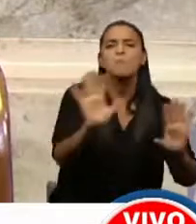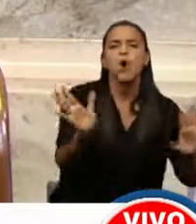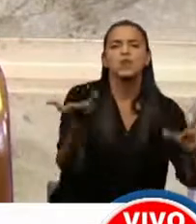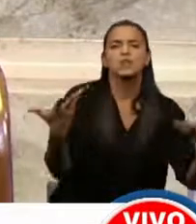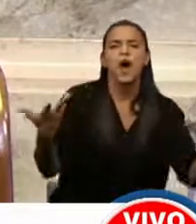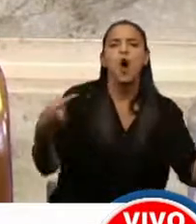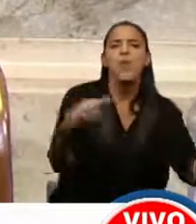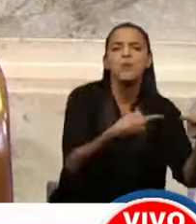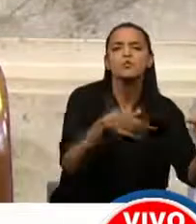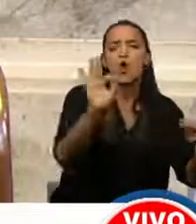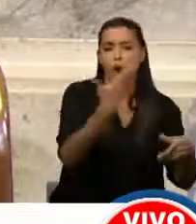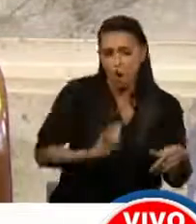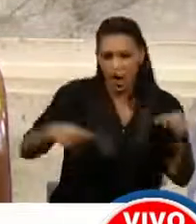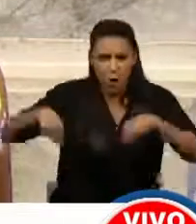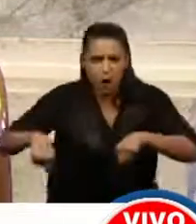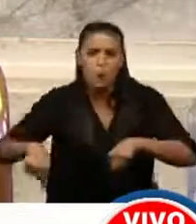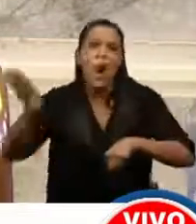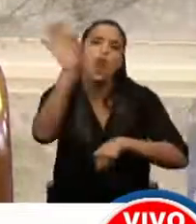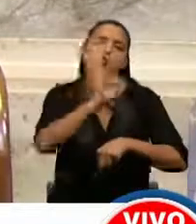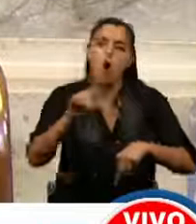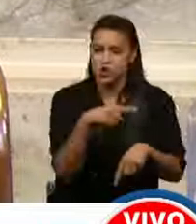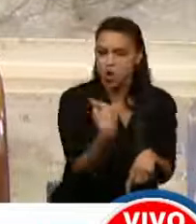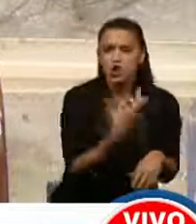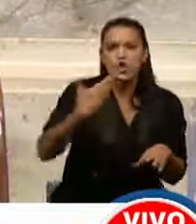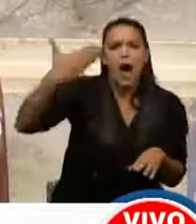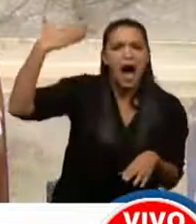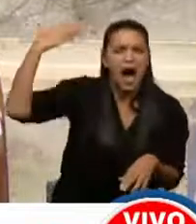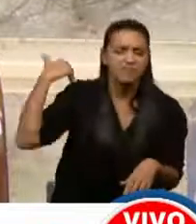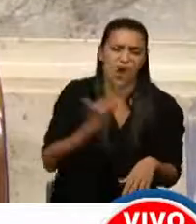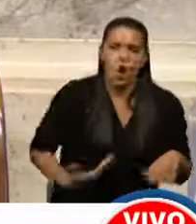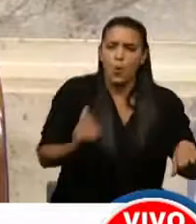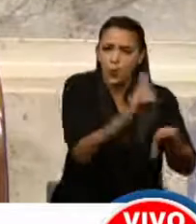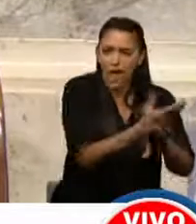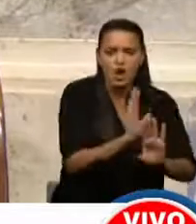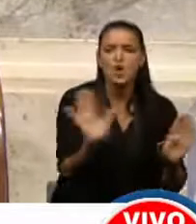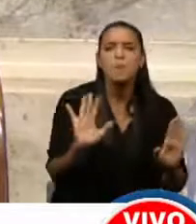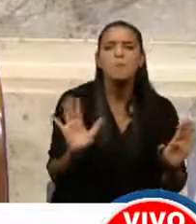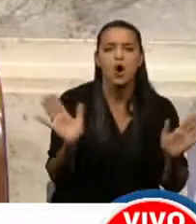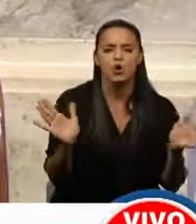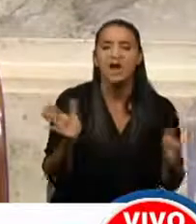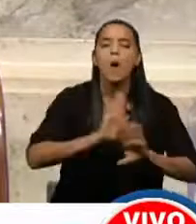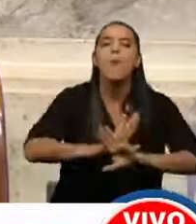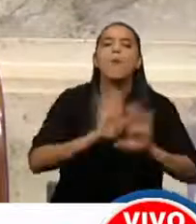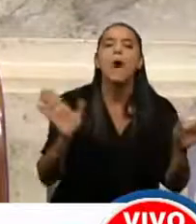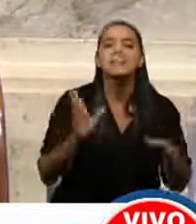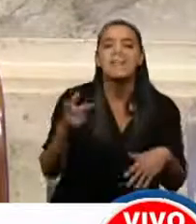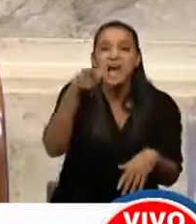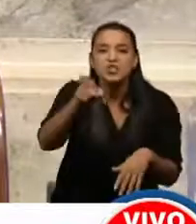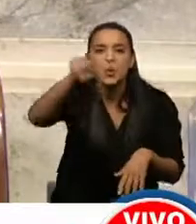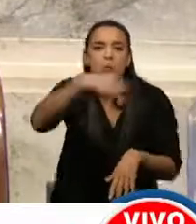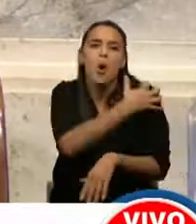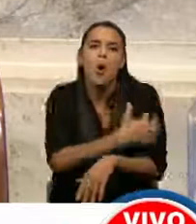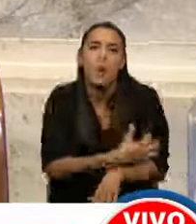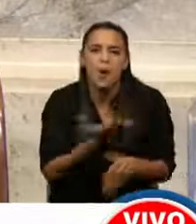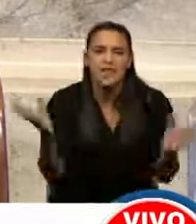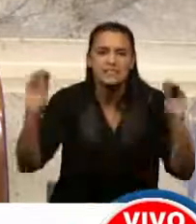digamos, del gobierno actual o nosotros cuando fuimos gobierno. No puede haber más déficit, es pobreza para todos.